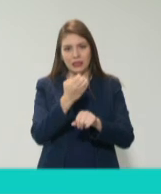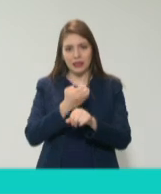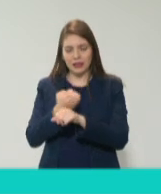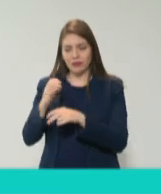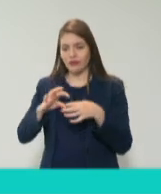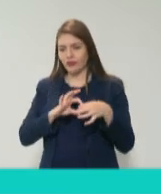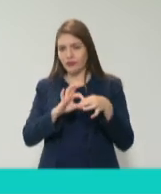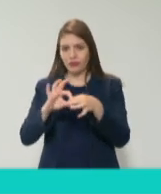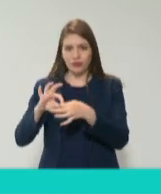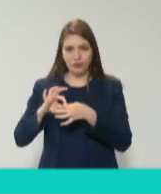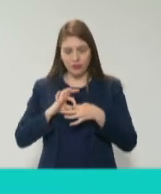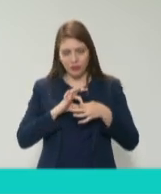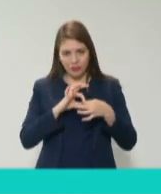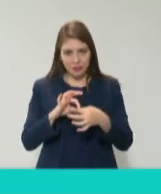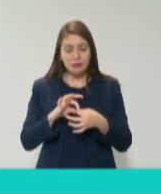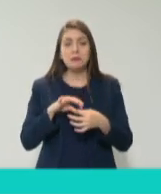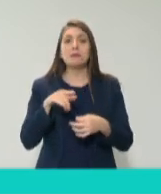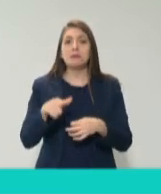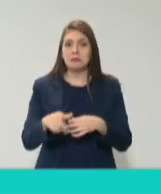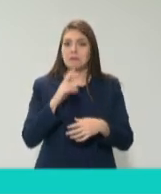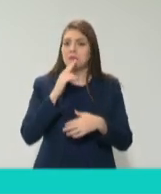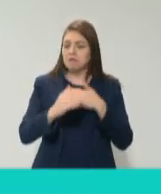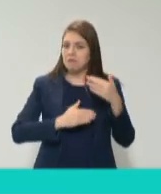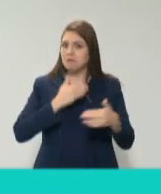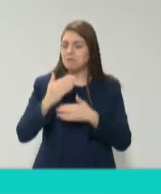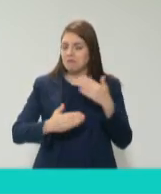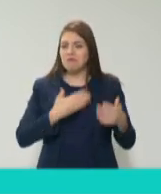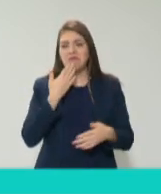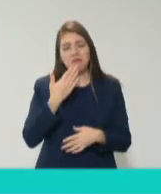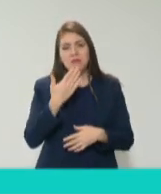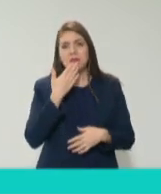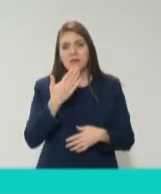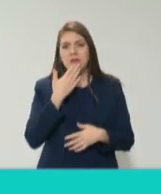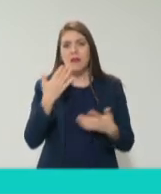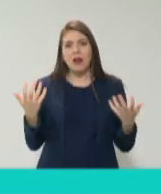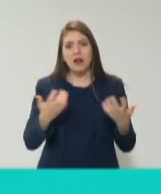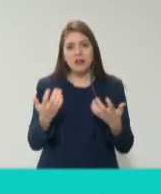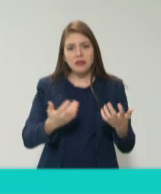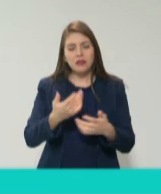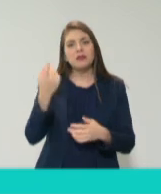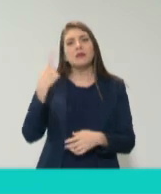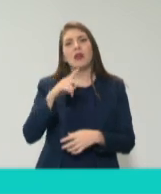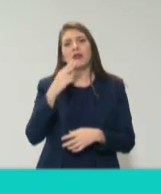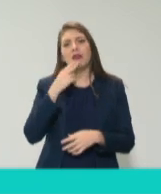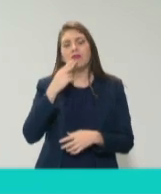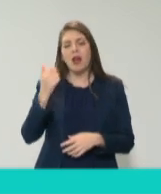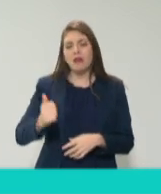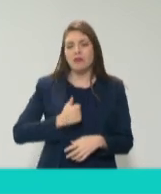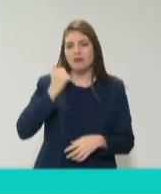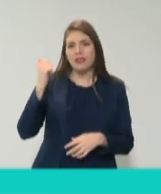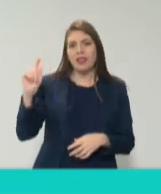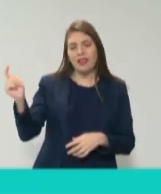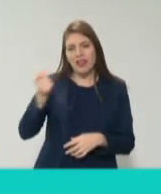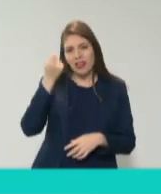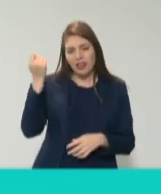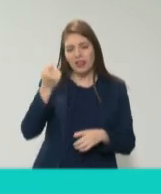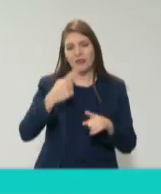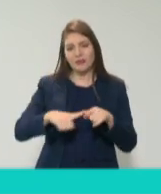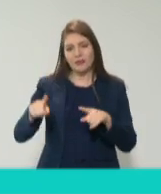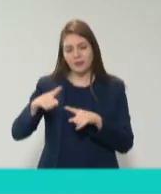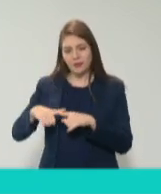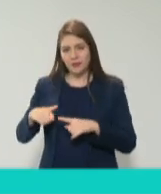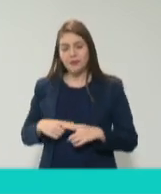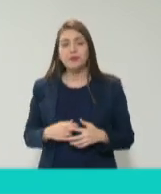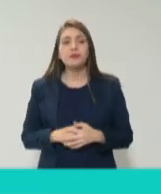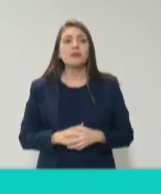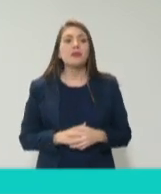Ahí se está avanzando bastante, creo que muy atinadamente, para uso de las TIC y todas las herramientas que podemos tener para ello.